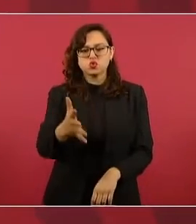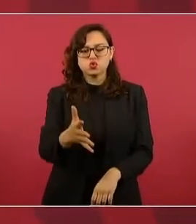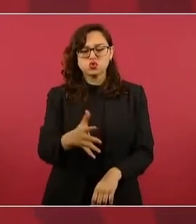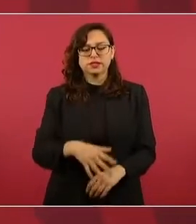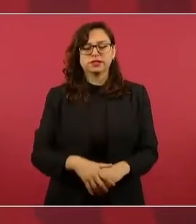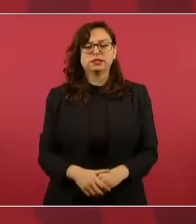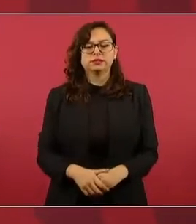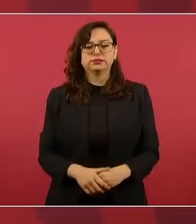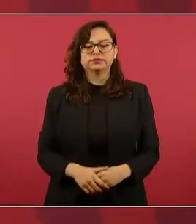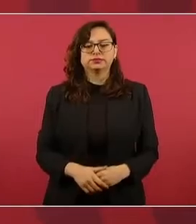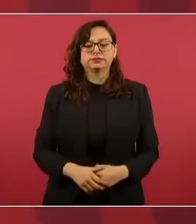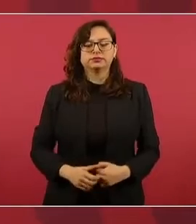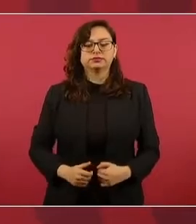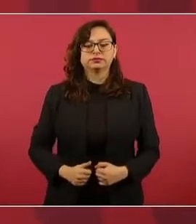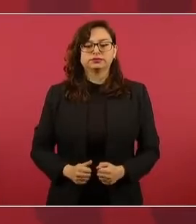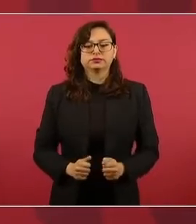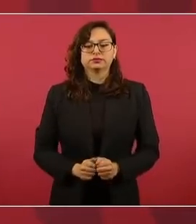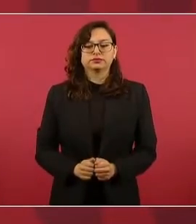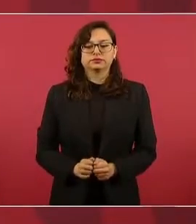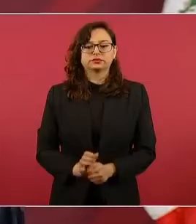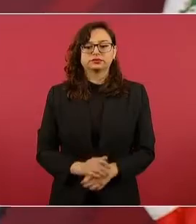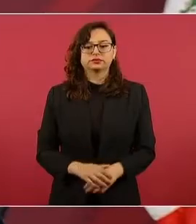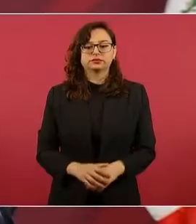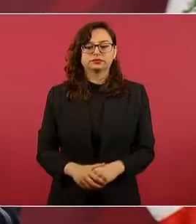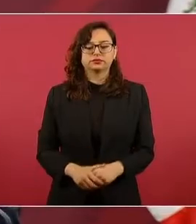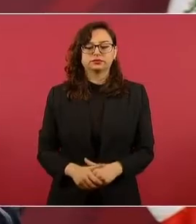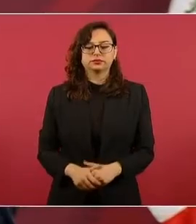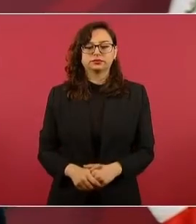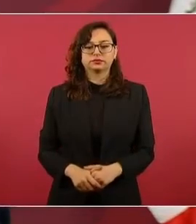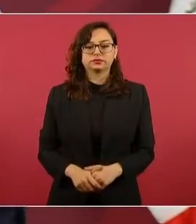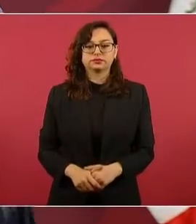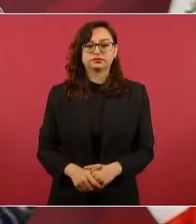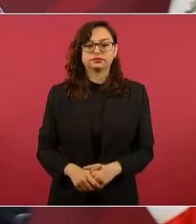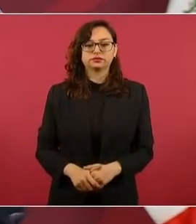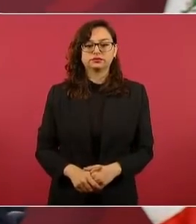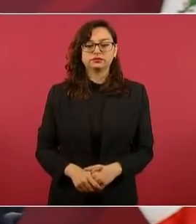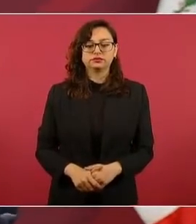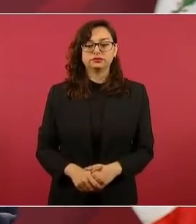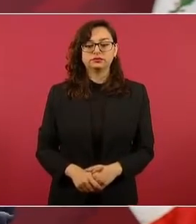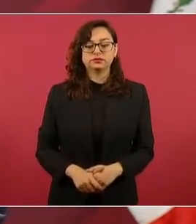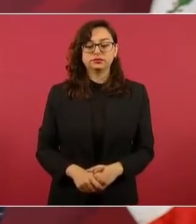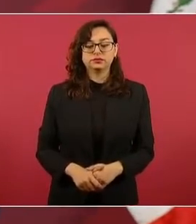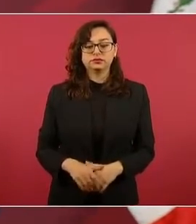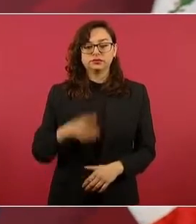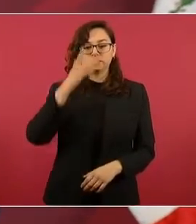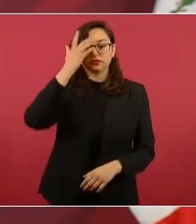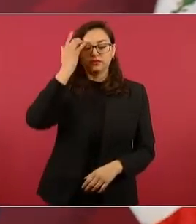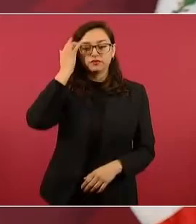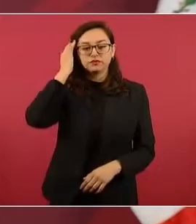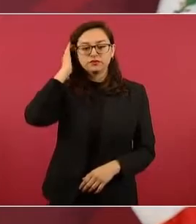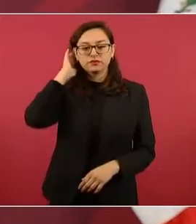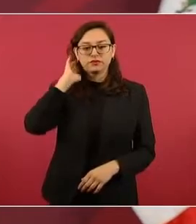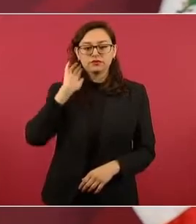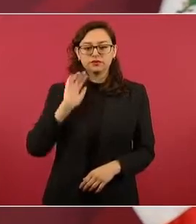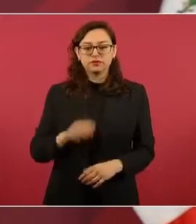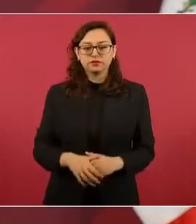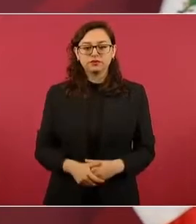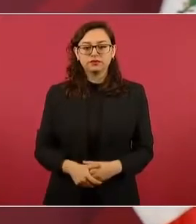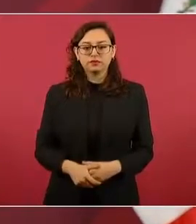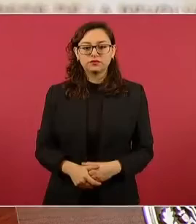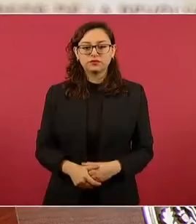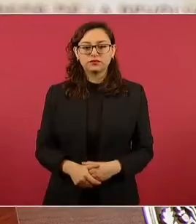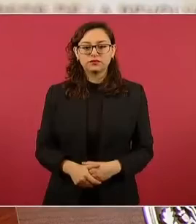lo diseñó y lo